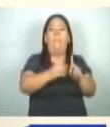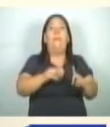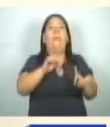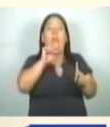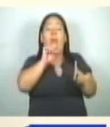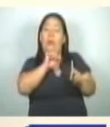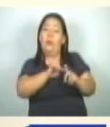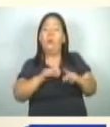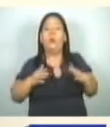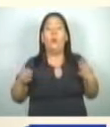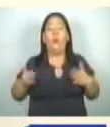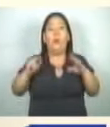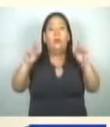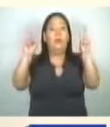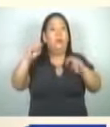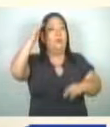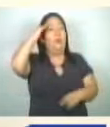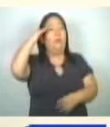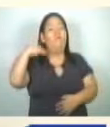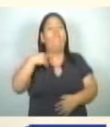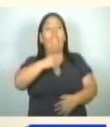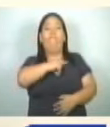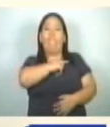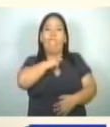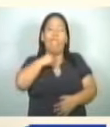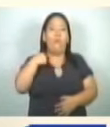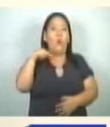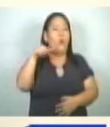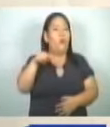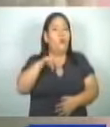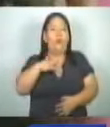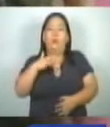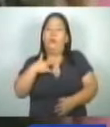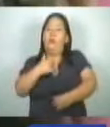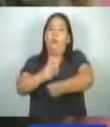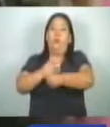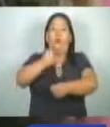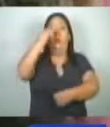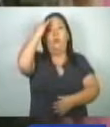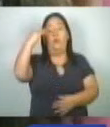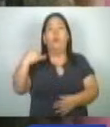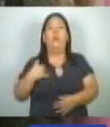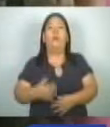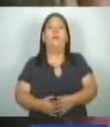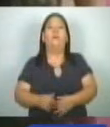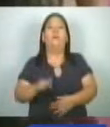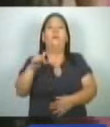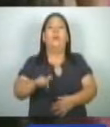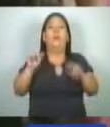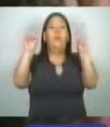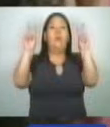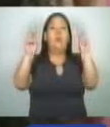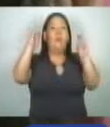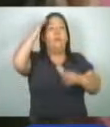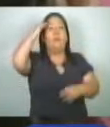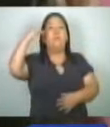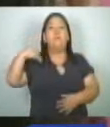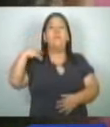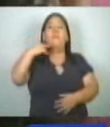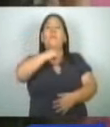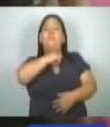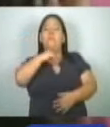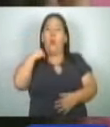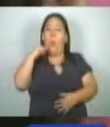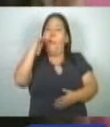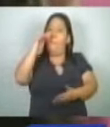prácticas de violencia feminicida siguen siendo una inseguridad para las mujeres. Los feminicidios en El Salvador han ido a la baja. No obstante,